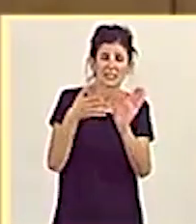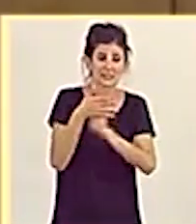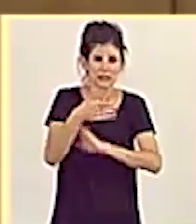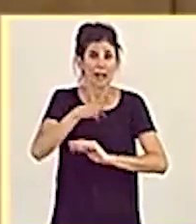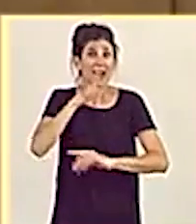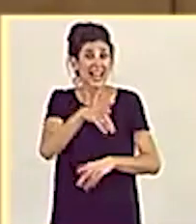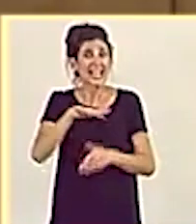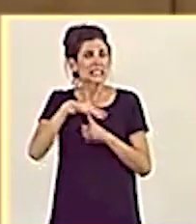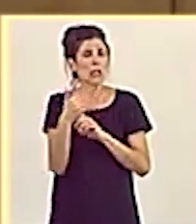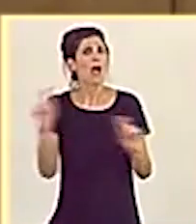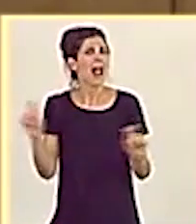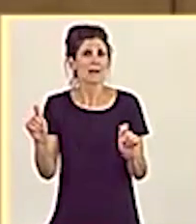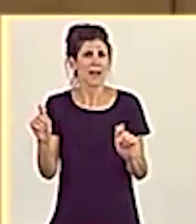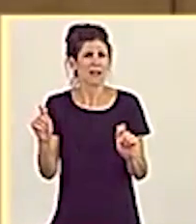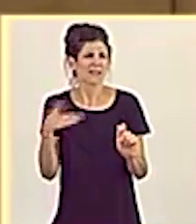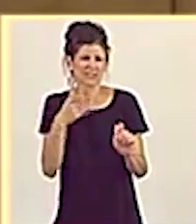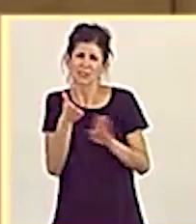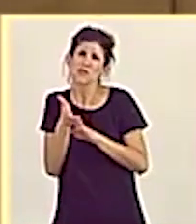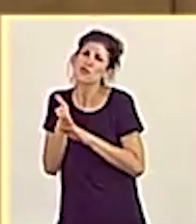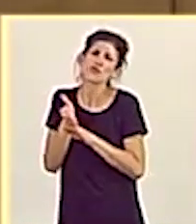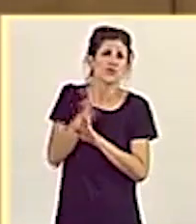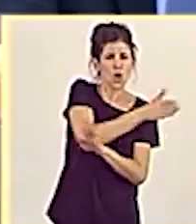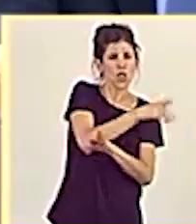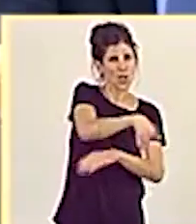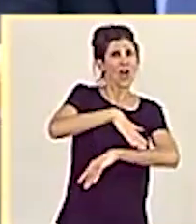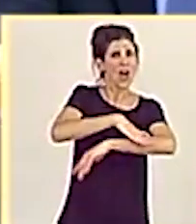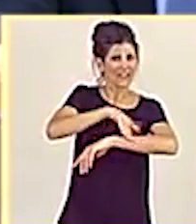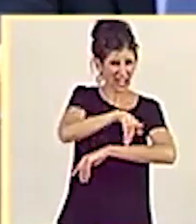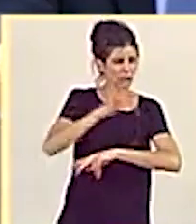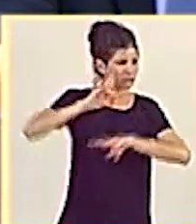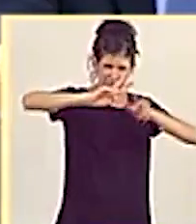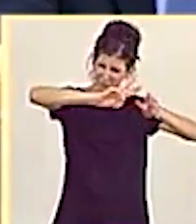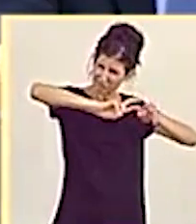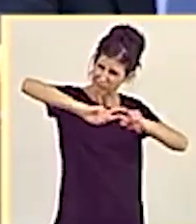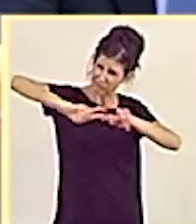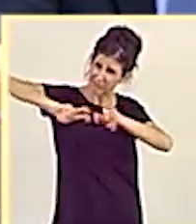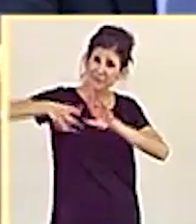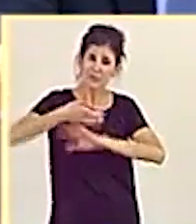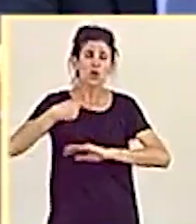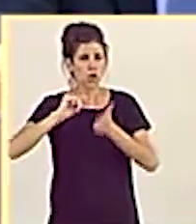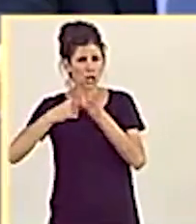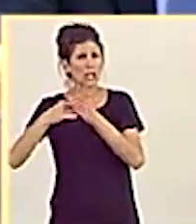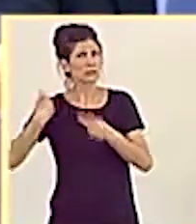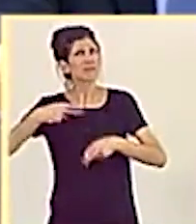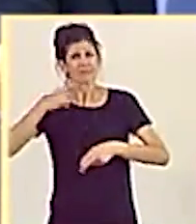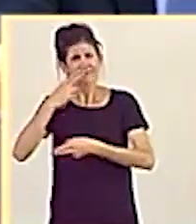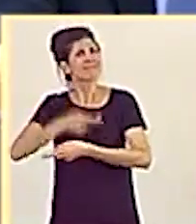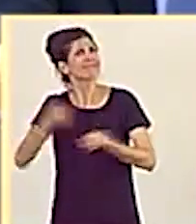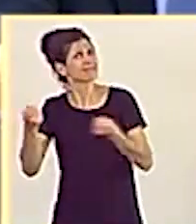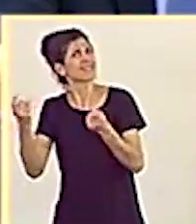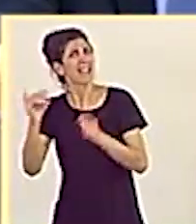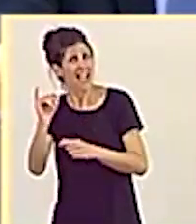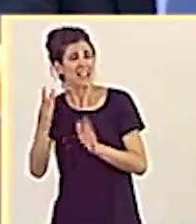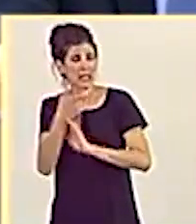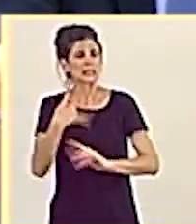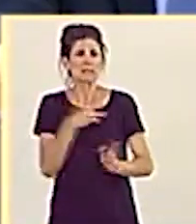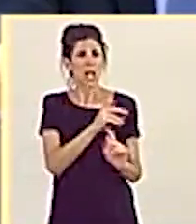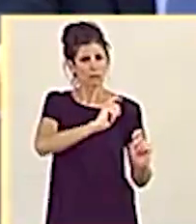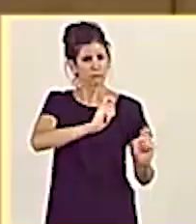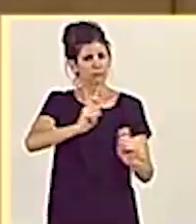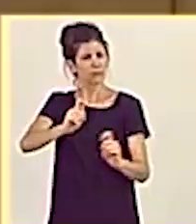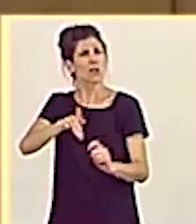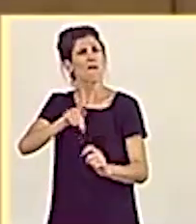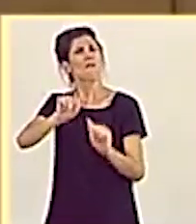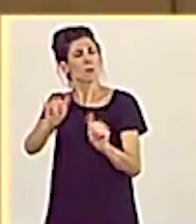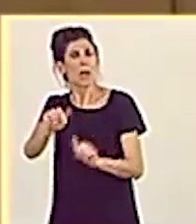el estado de alarma, sino durante todo su mandato para verificar que todos los contratos están publicados y que se han adjudicado de